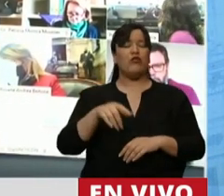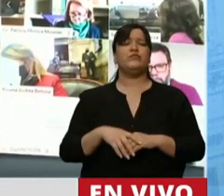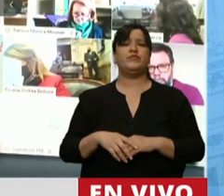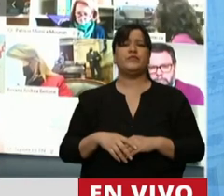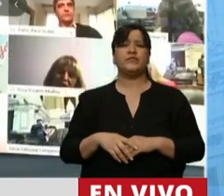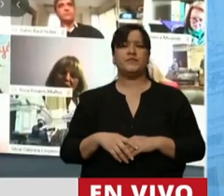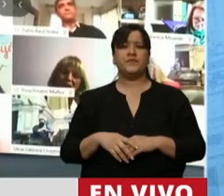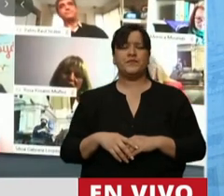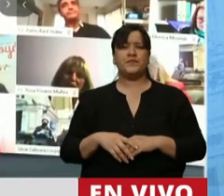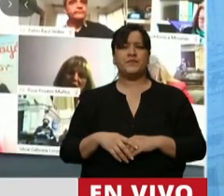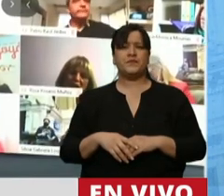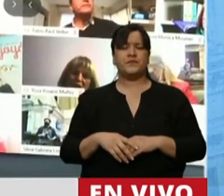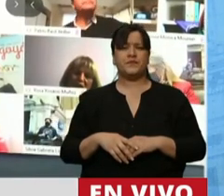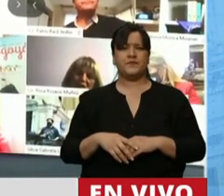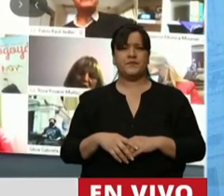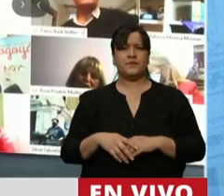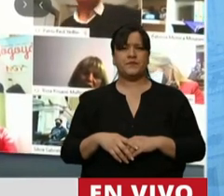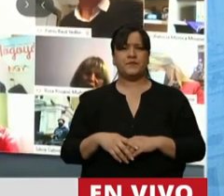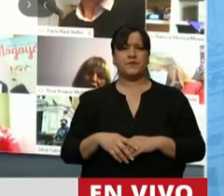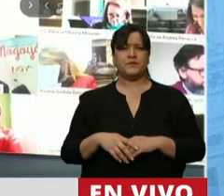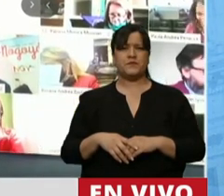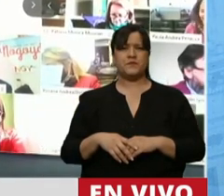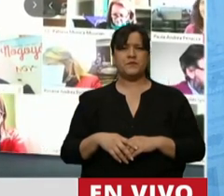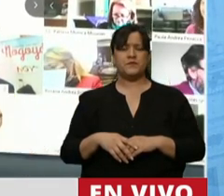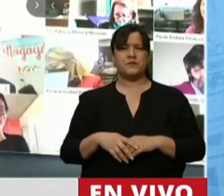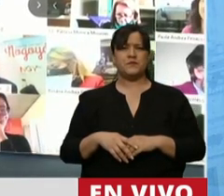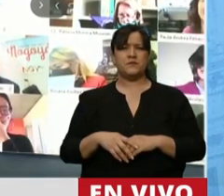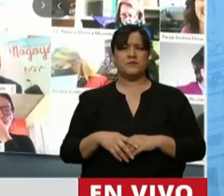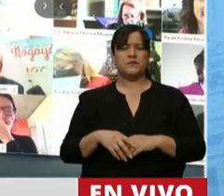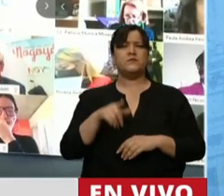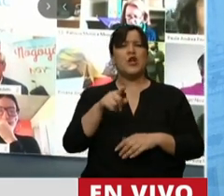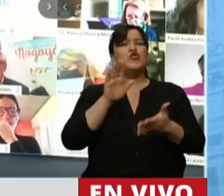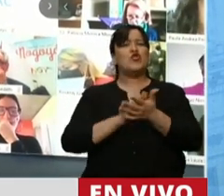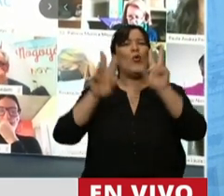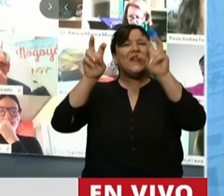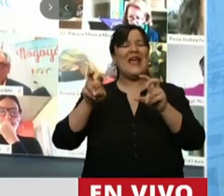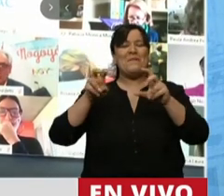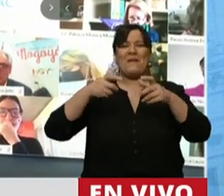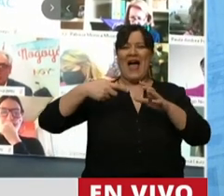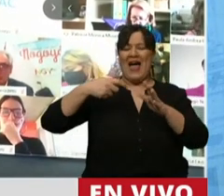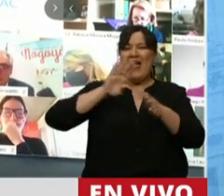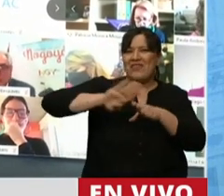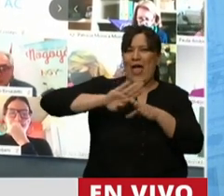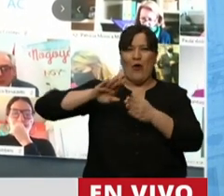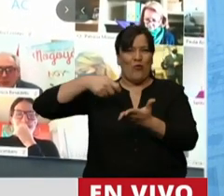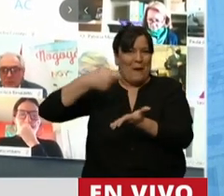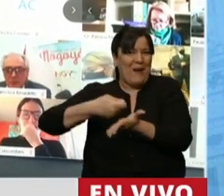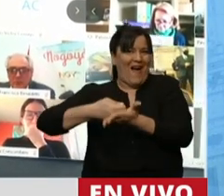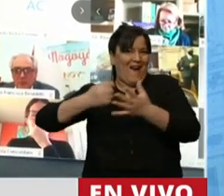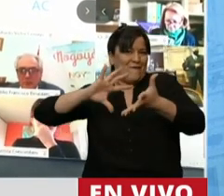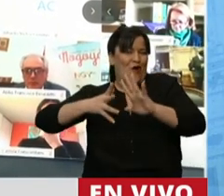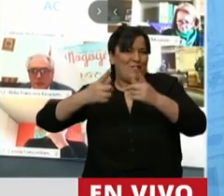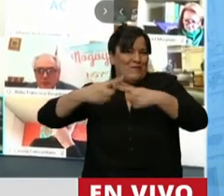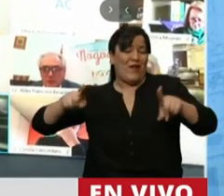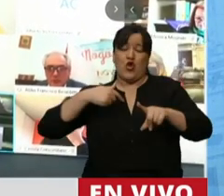con el tema de la reestructuración de la deuda, dimos como no podía ser de otra manera nuestra conformidad.